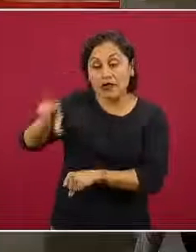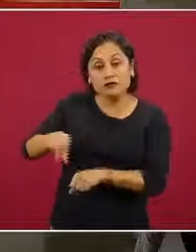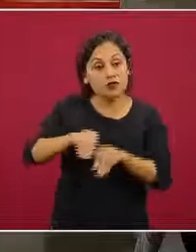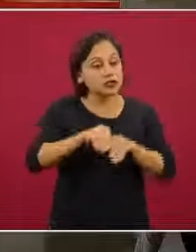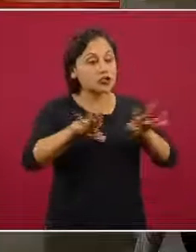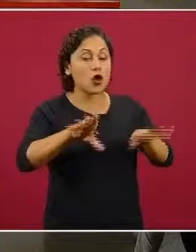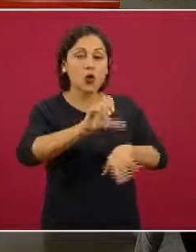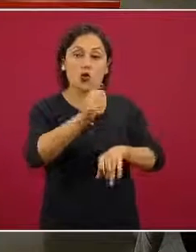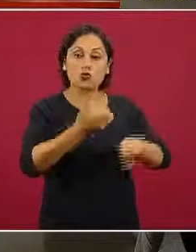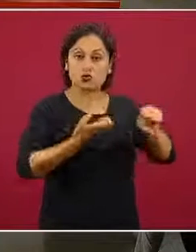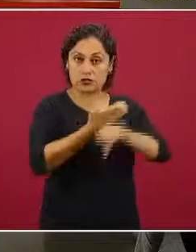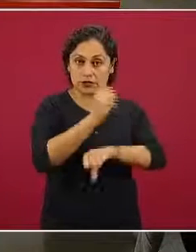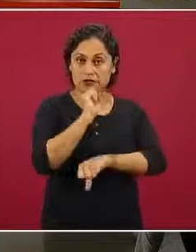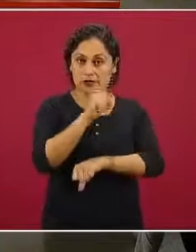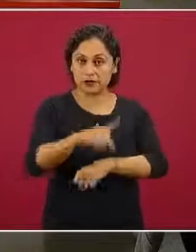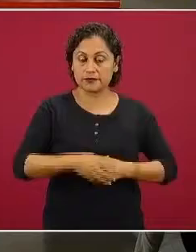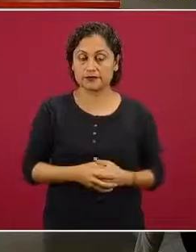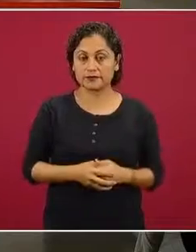por favor.